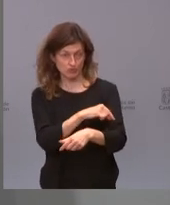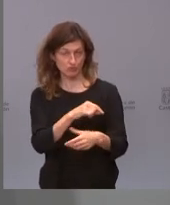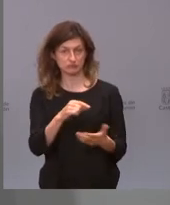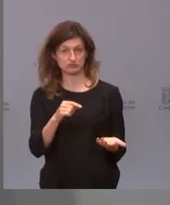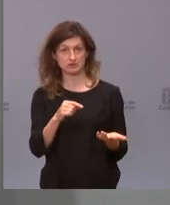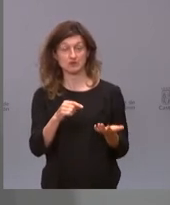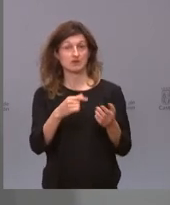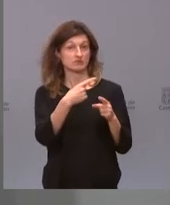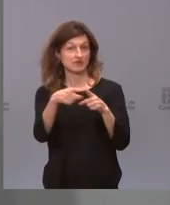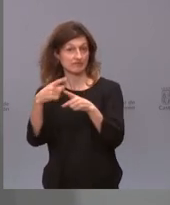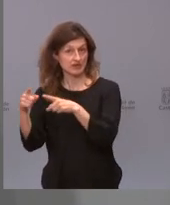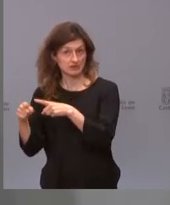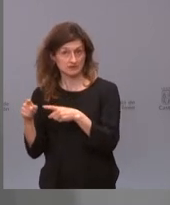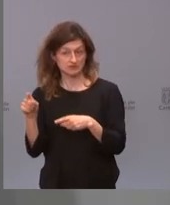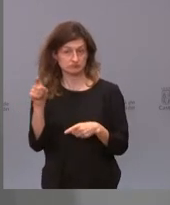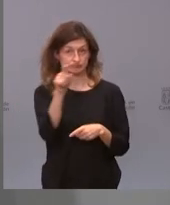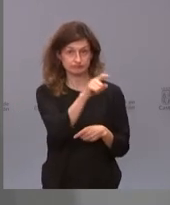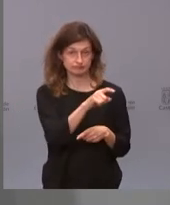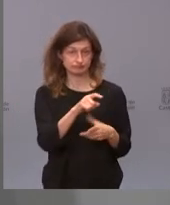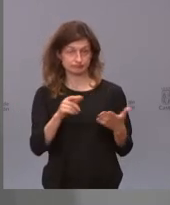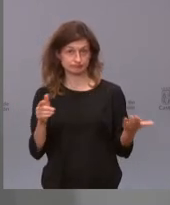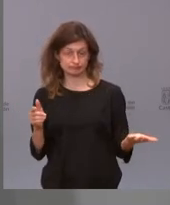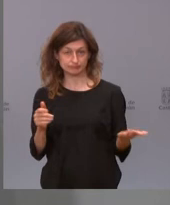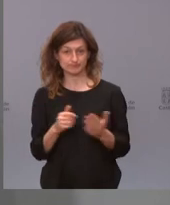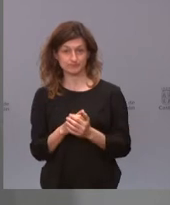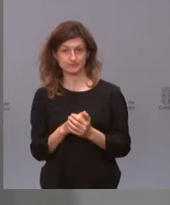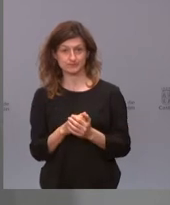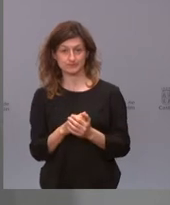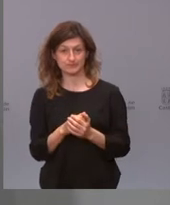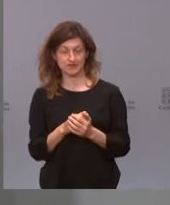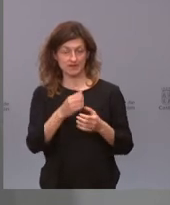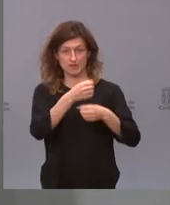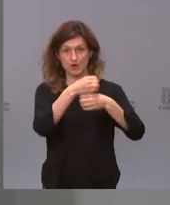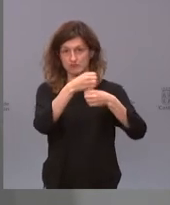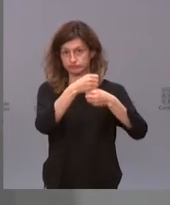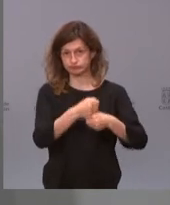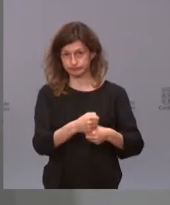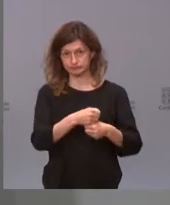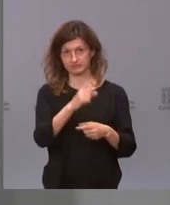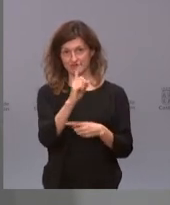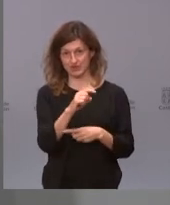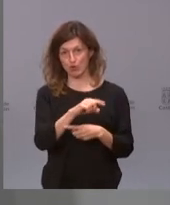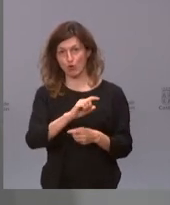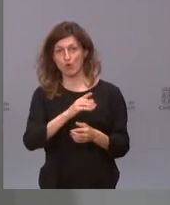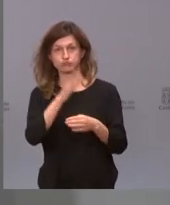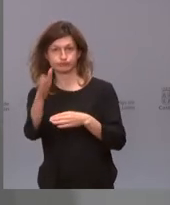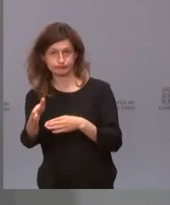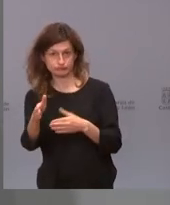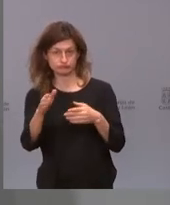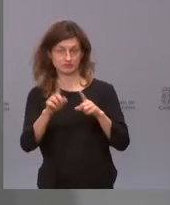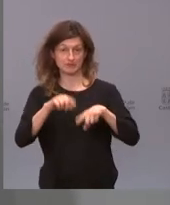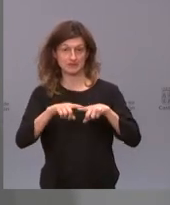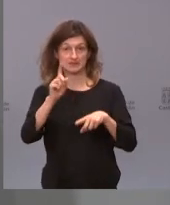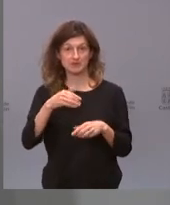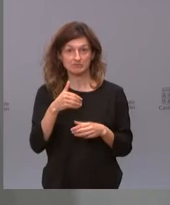tanto en los diferentes, tanto en los que se desplazan como en los que están fijos y luego tenemos también prevista la